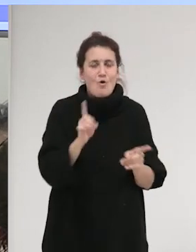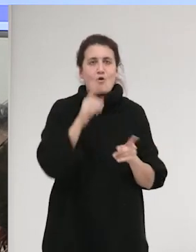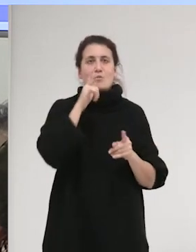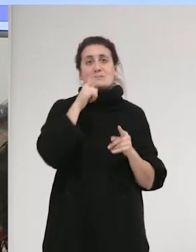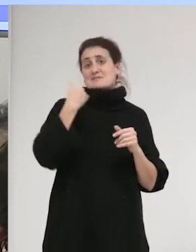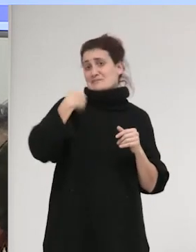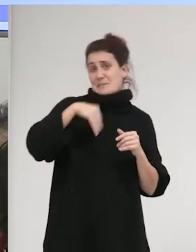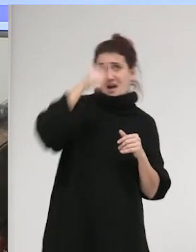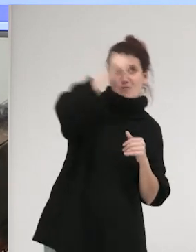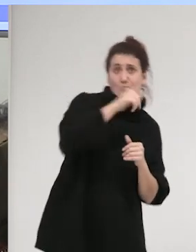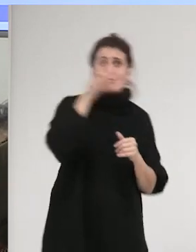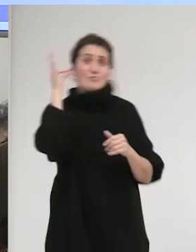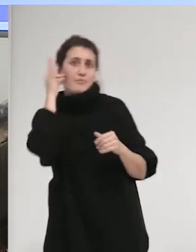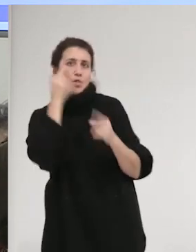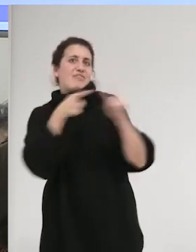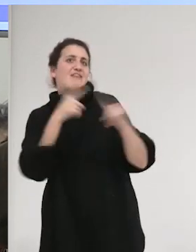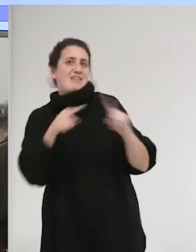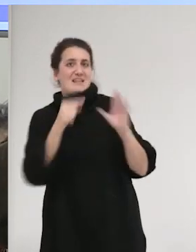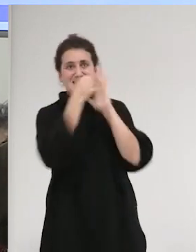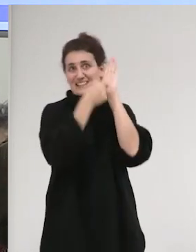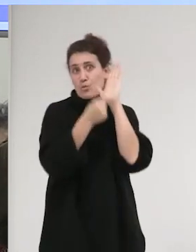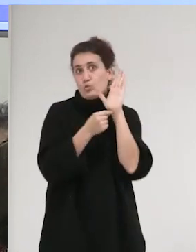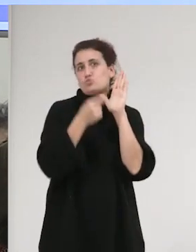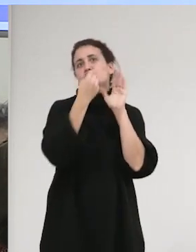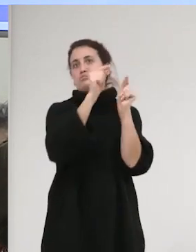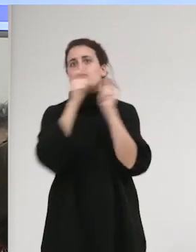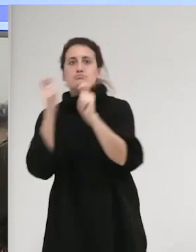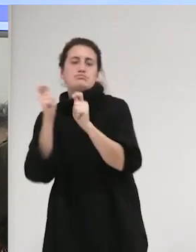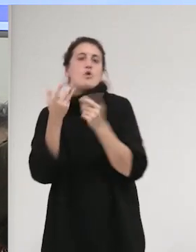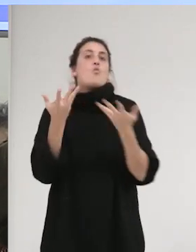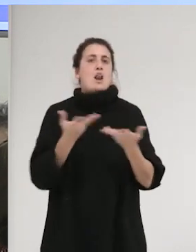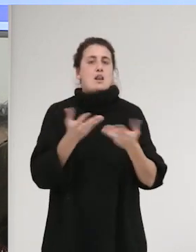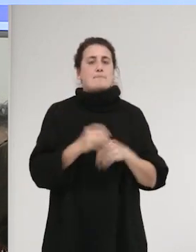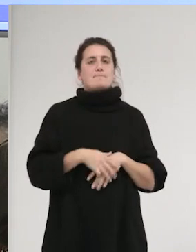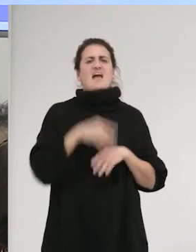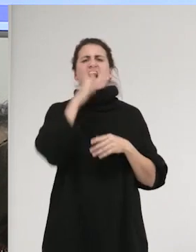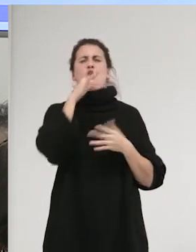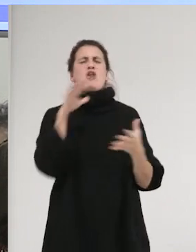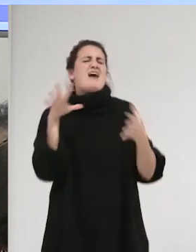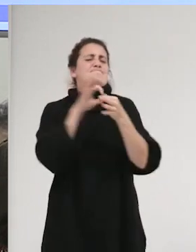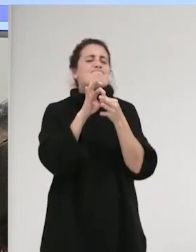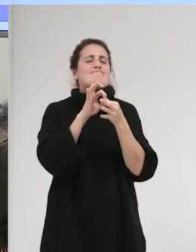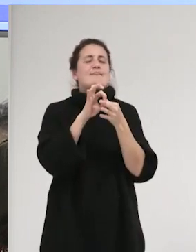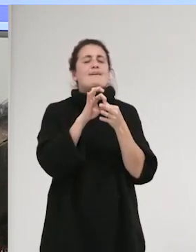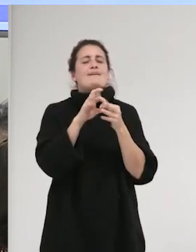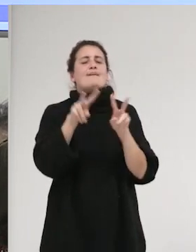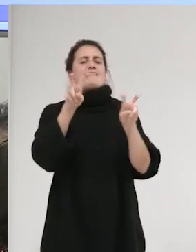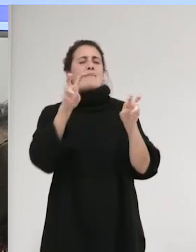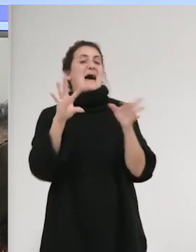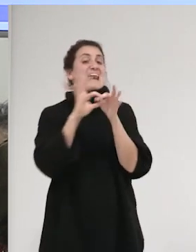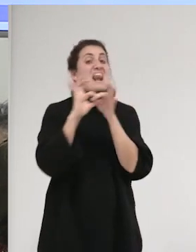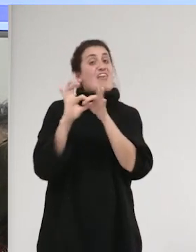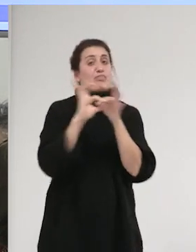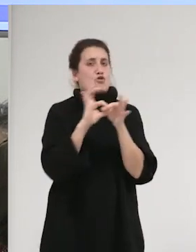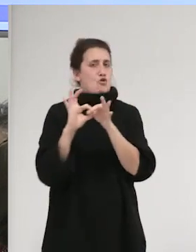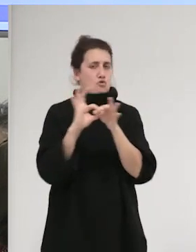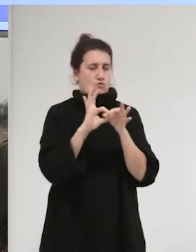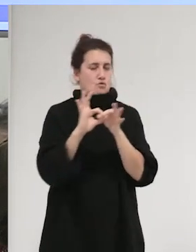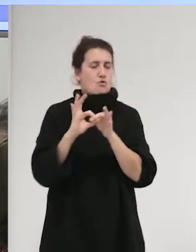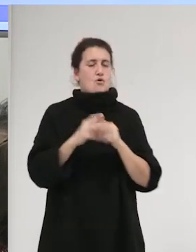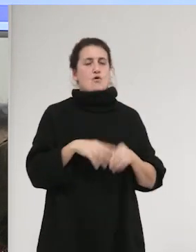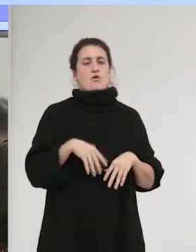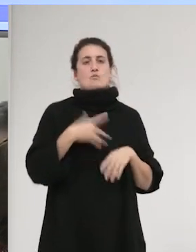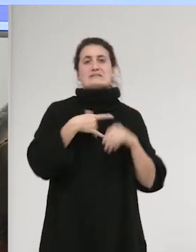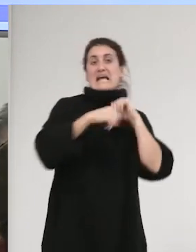respecto a la masculinidad y la feminidad. Y ahora os quiero poner respecto a la relación, ¿no? Algunas de las cuestiones que teniendo que ver con